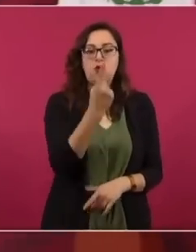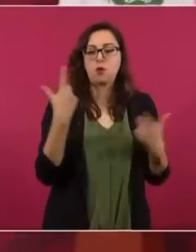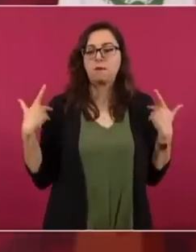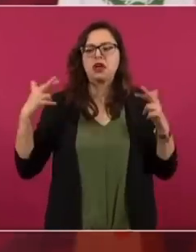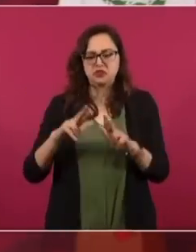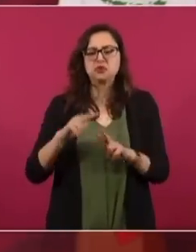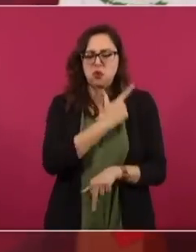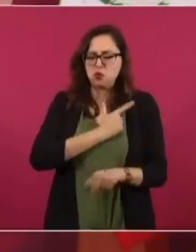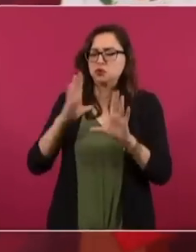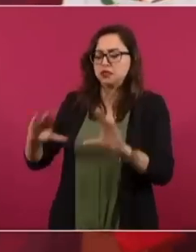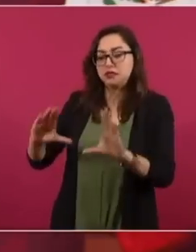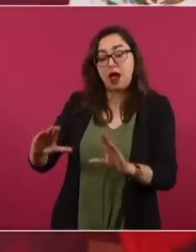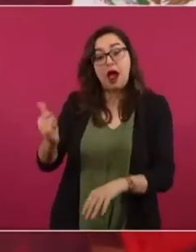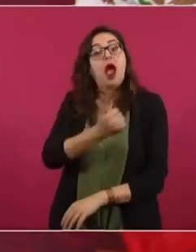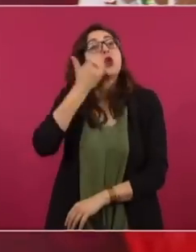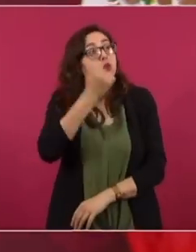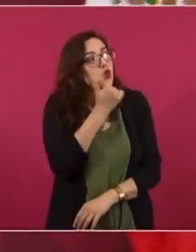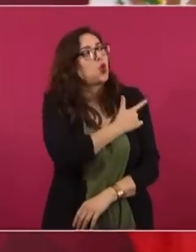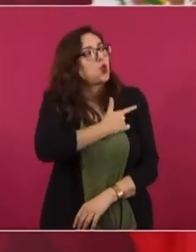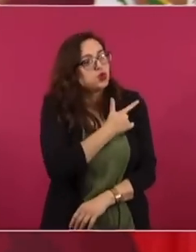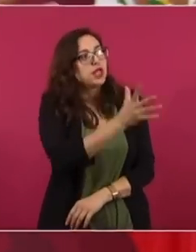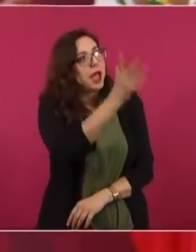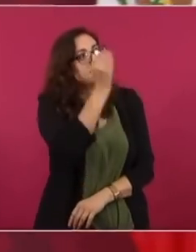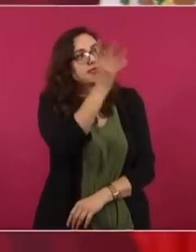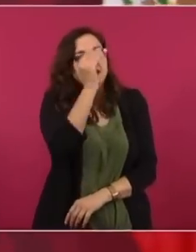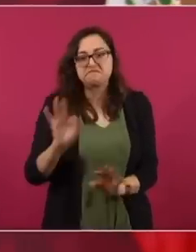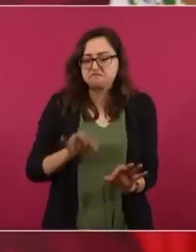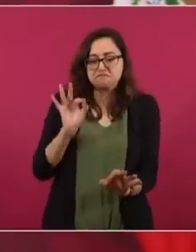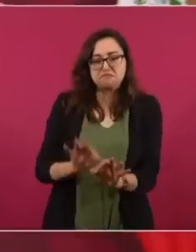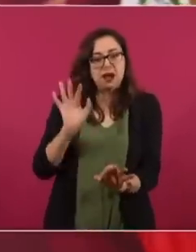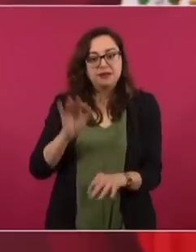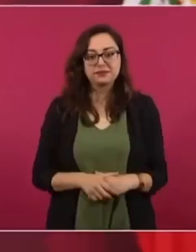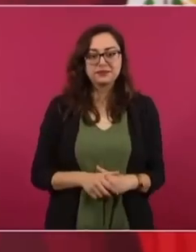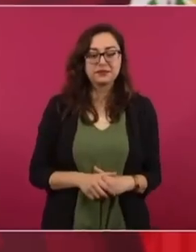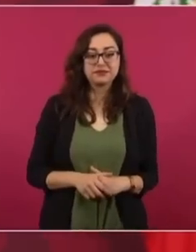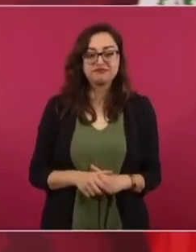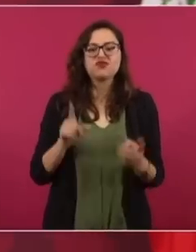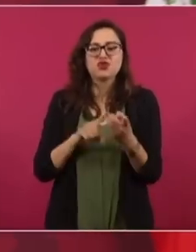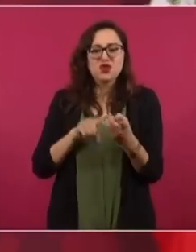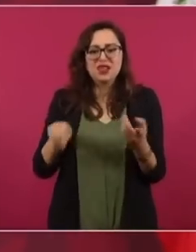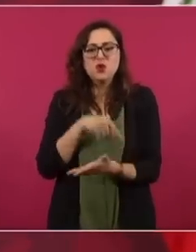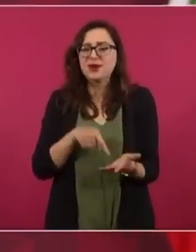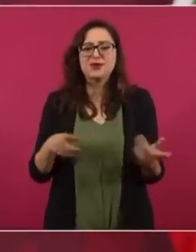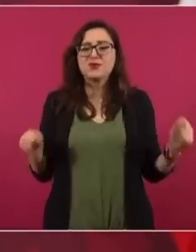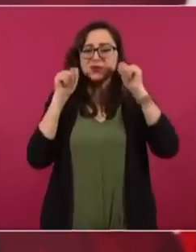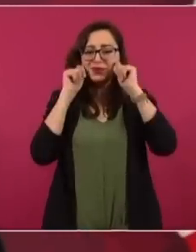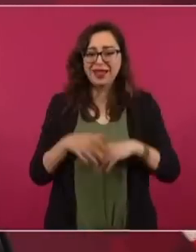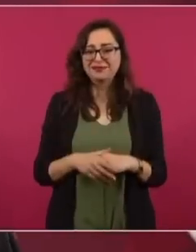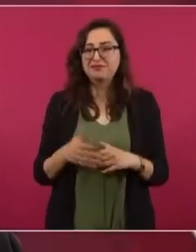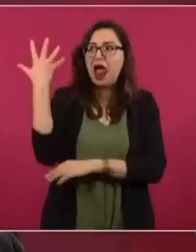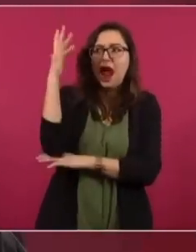y un alumno dispuesto a aprender. Eso es. ¿En dónde? Hasta debajo de un árbol.